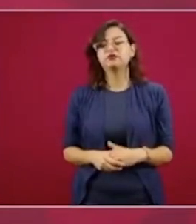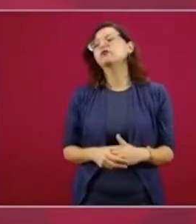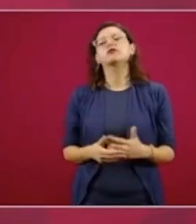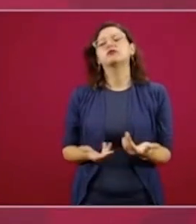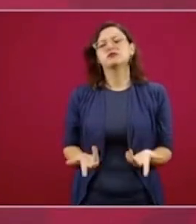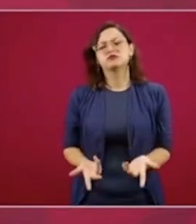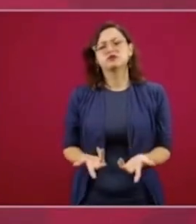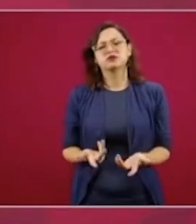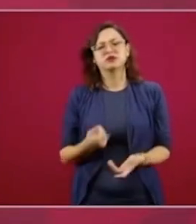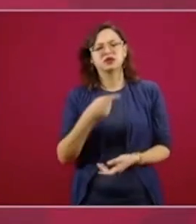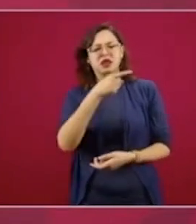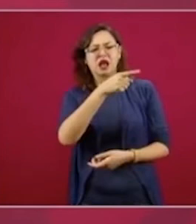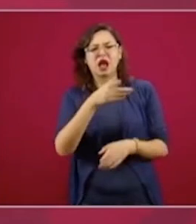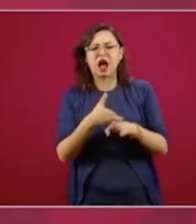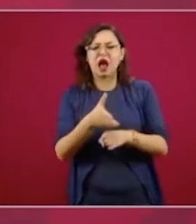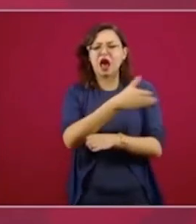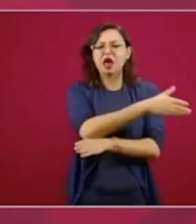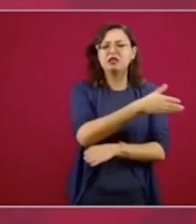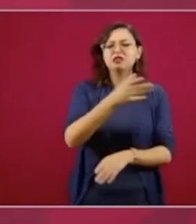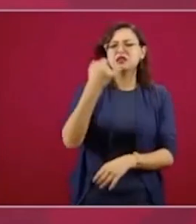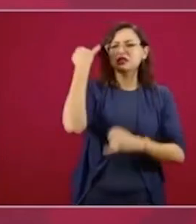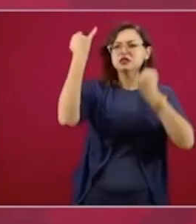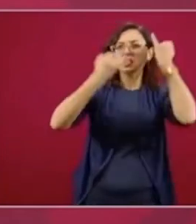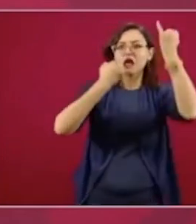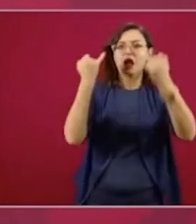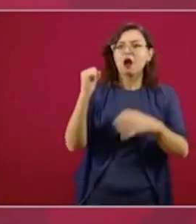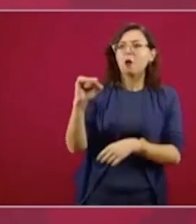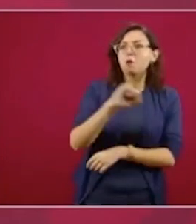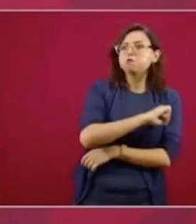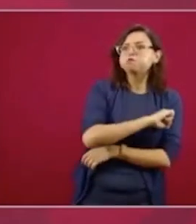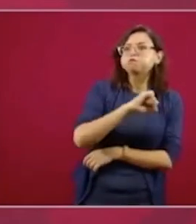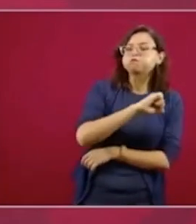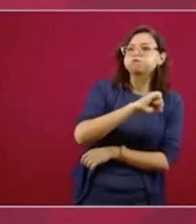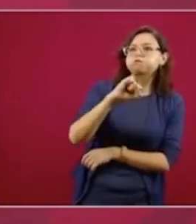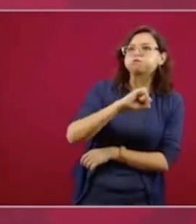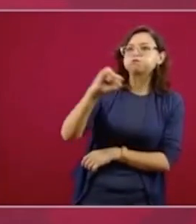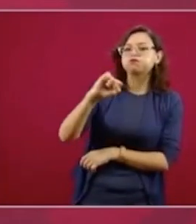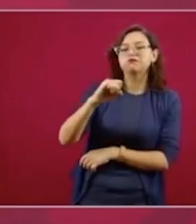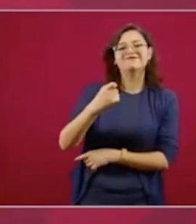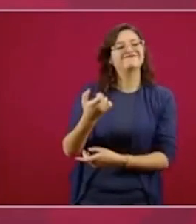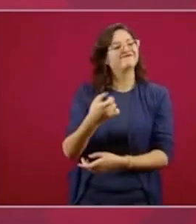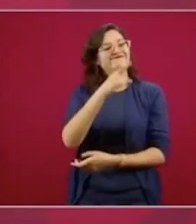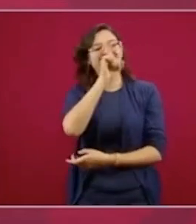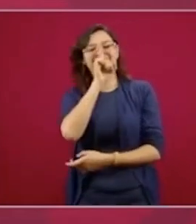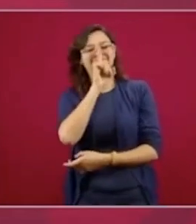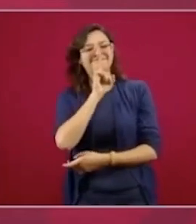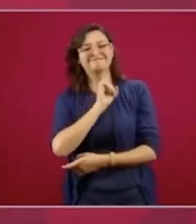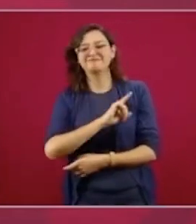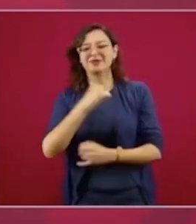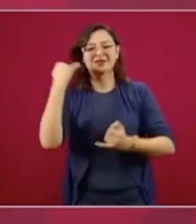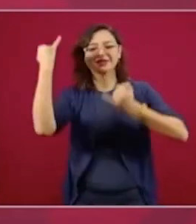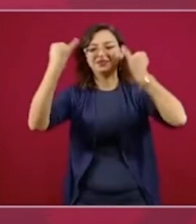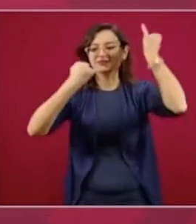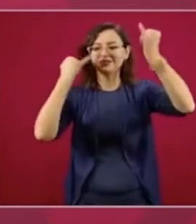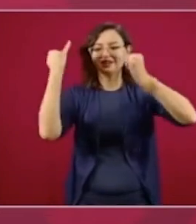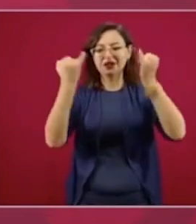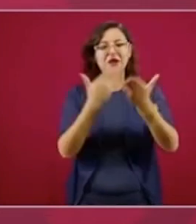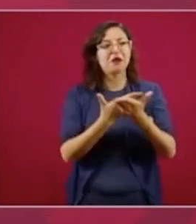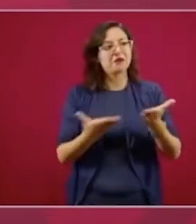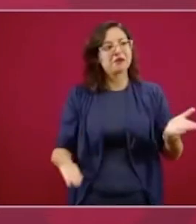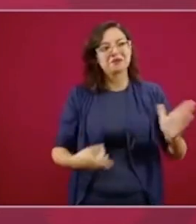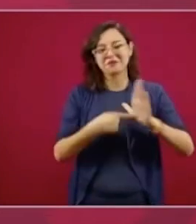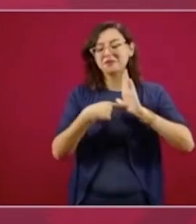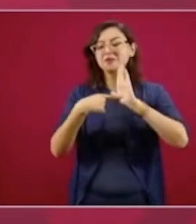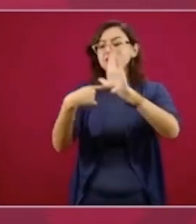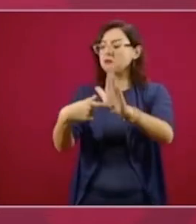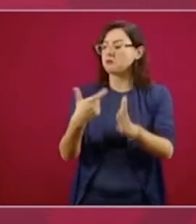no era otra cosa más que un mito. Las evaluaciones apuntan a que la nueva política de salarios mínimos